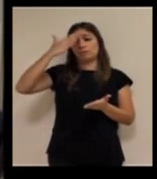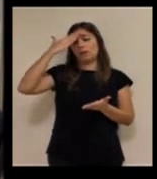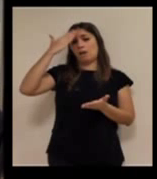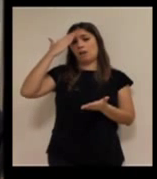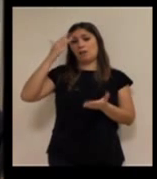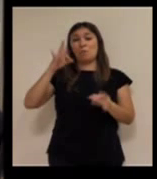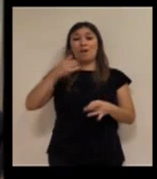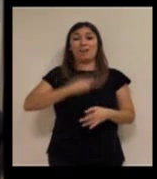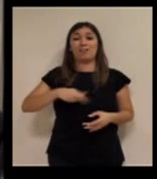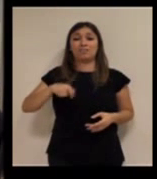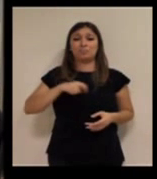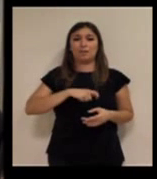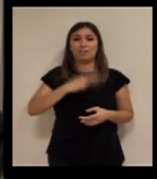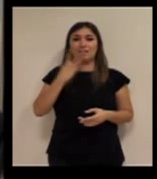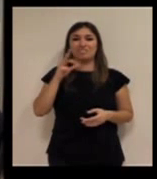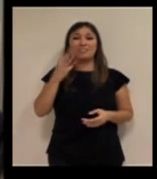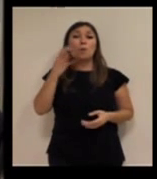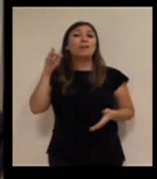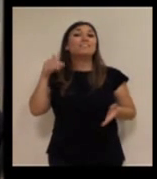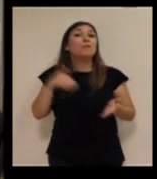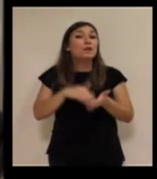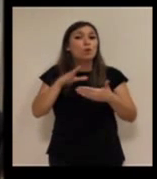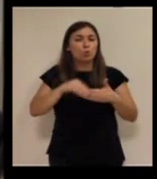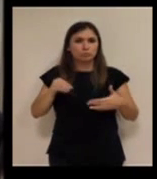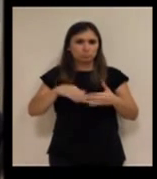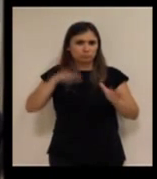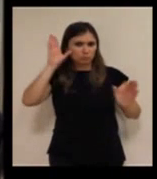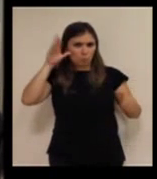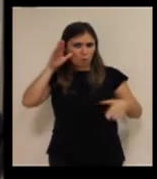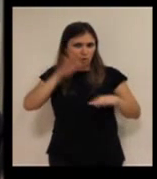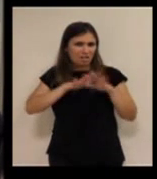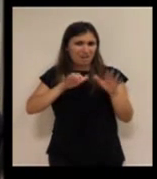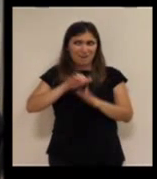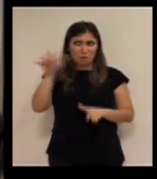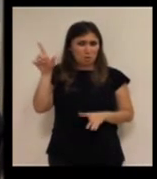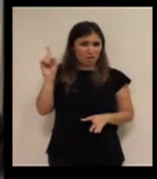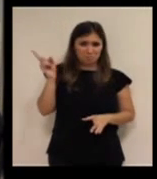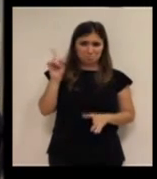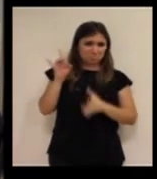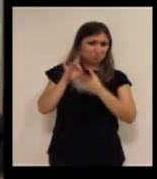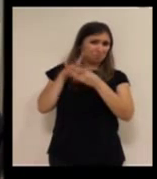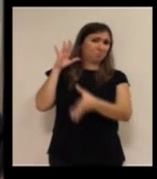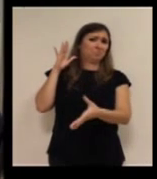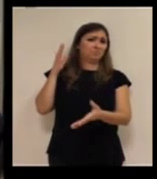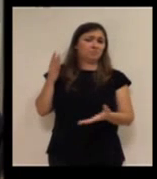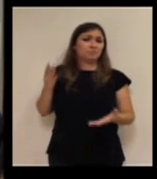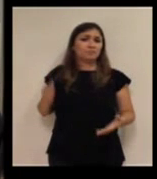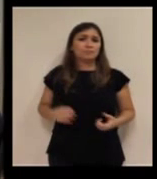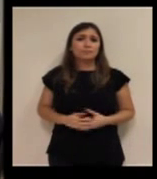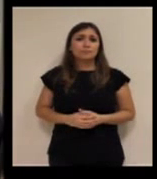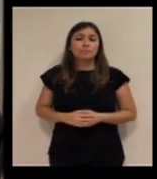central de teleasistencia como se concibe en España de 30 o 40 mil usuarios es una aberración en Europa, no existe.